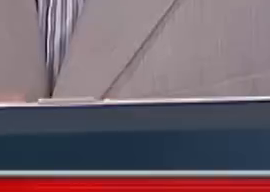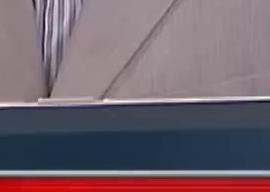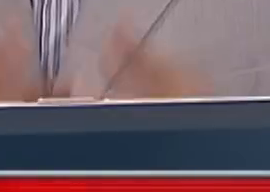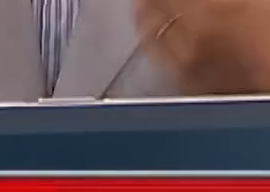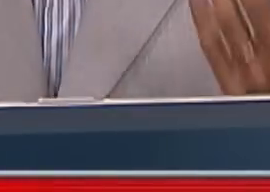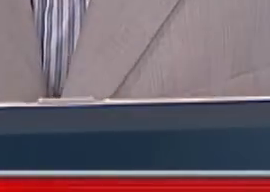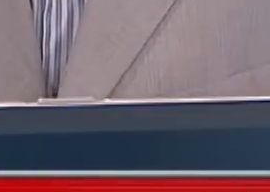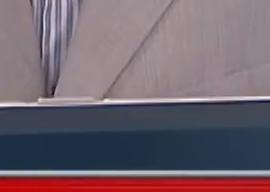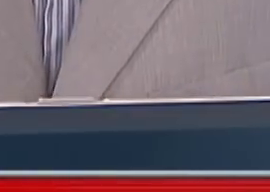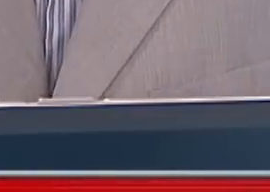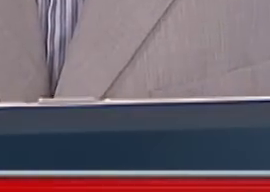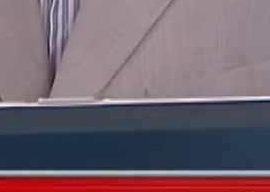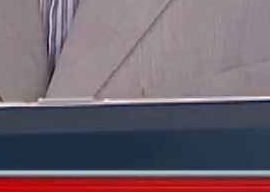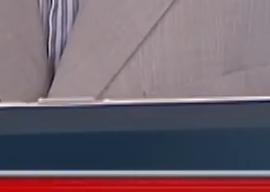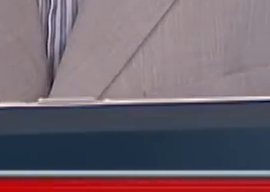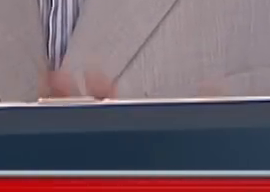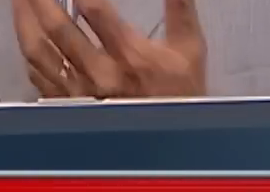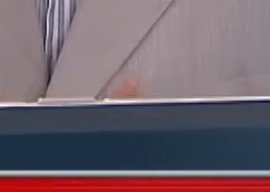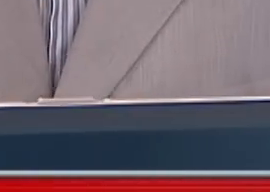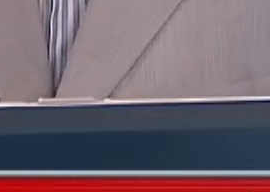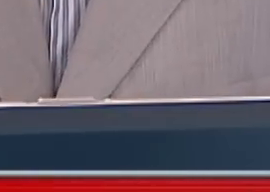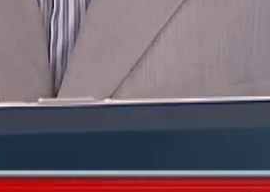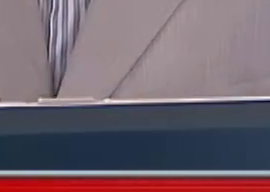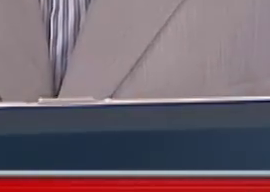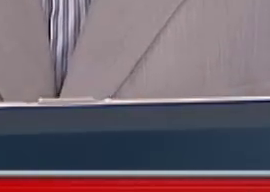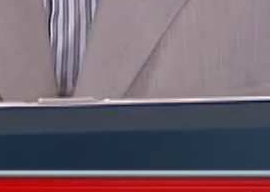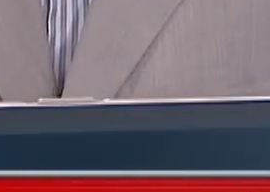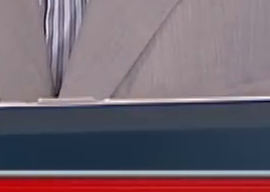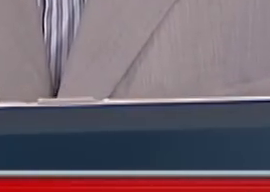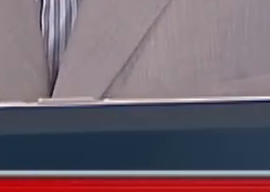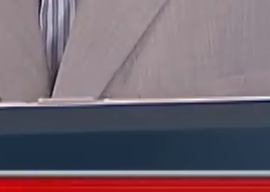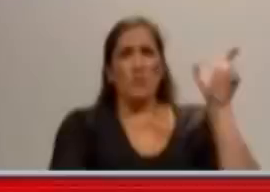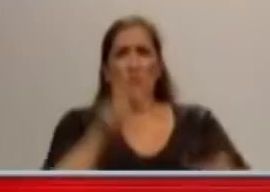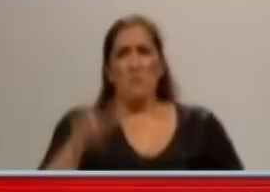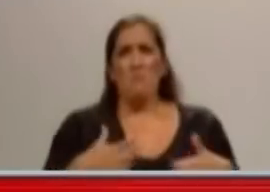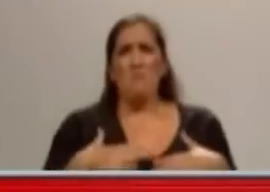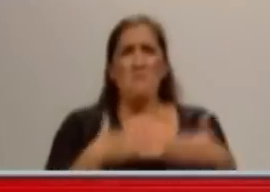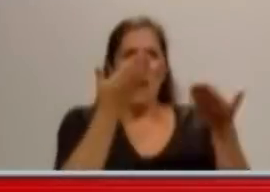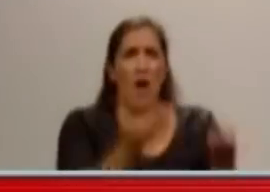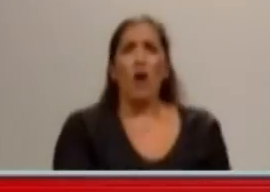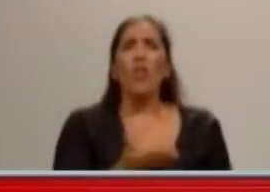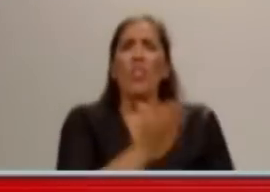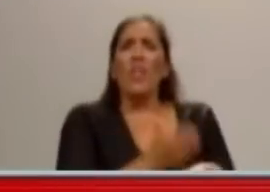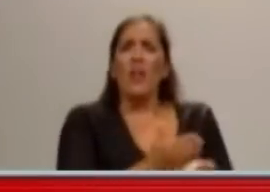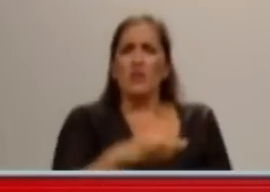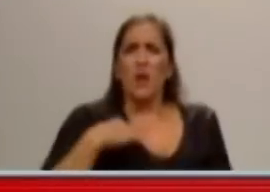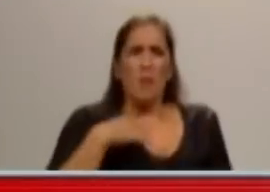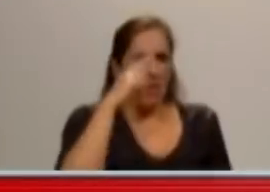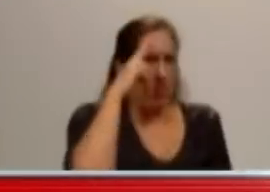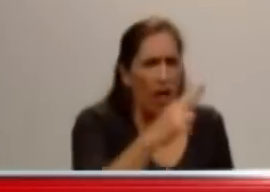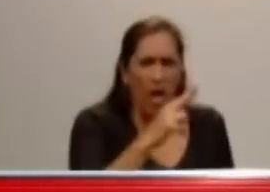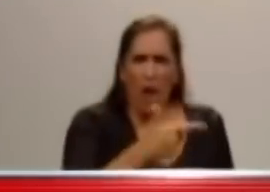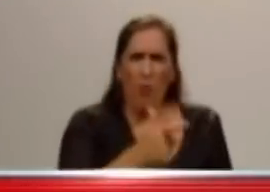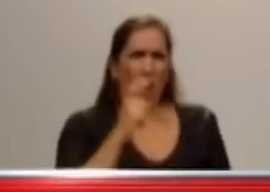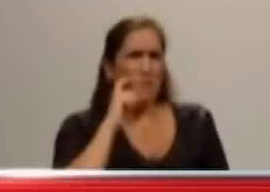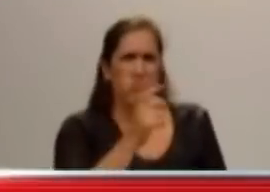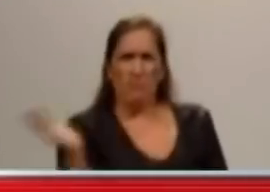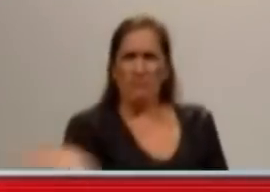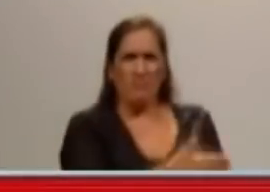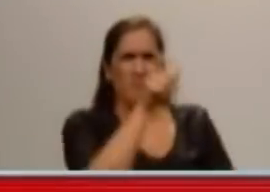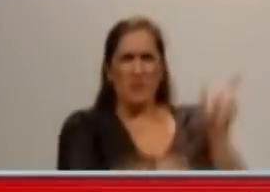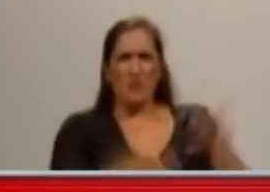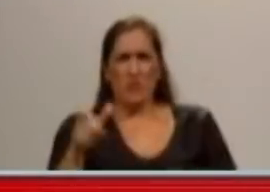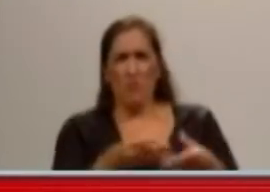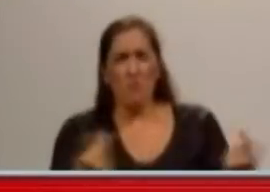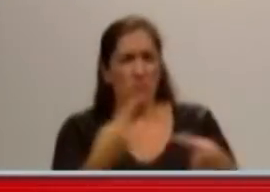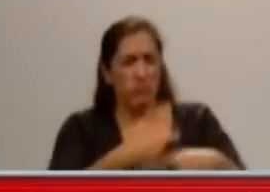de todos nosotros, de todos los argentinos dentro de la SIDE. Por supuesto. Mirá, es un cambio impracticable